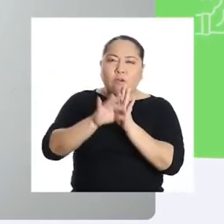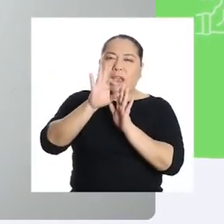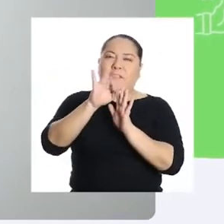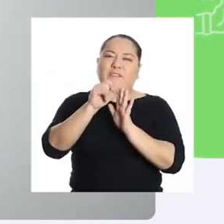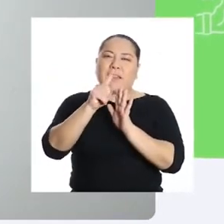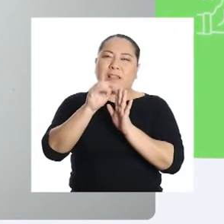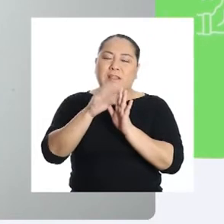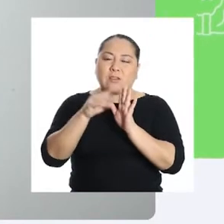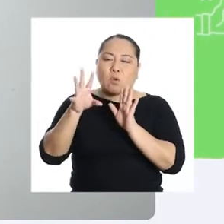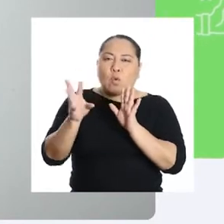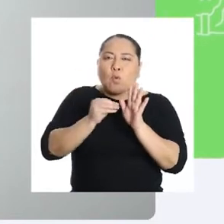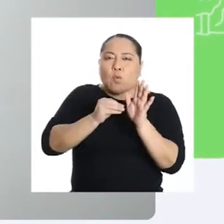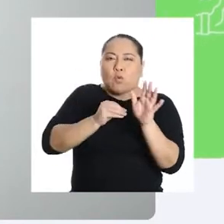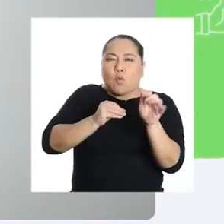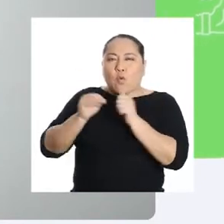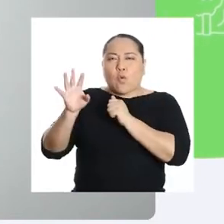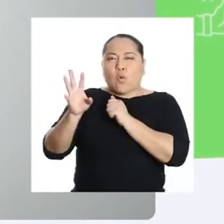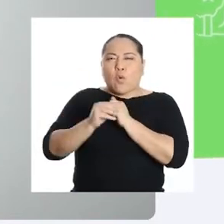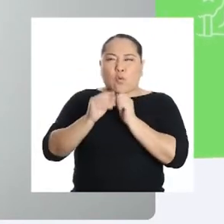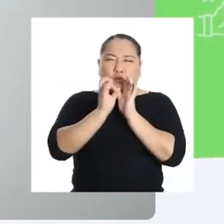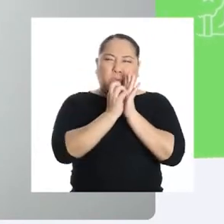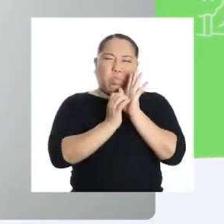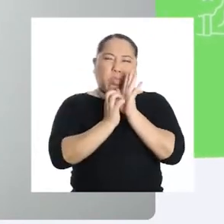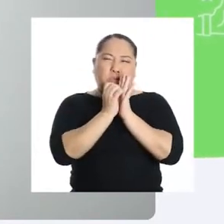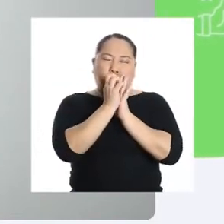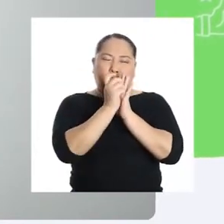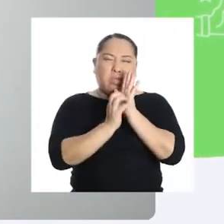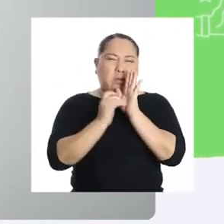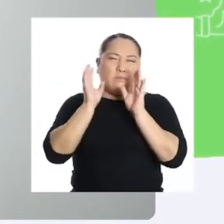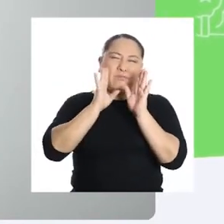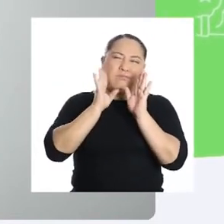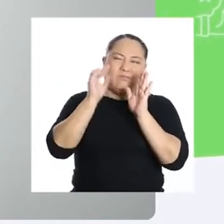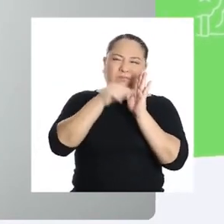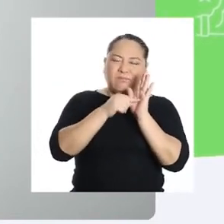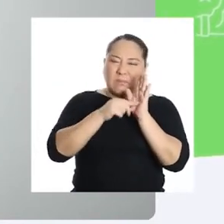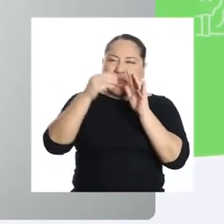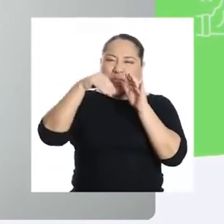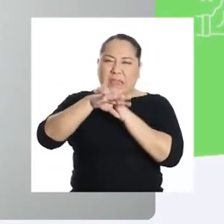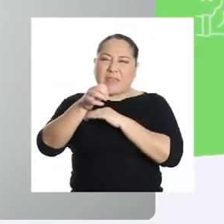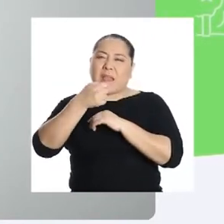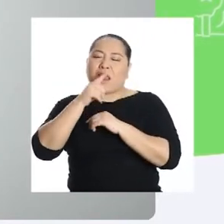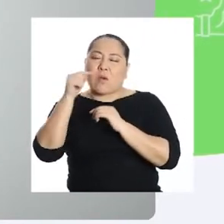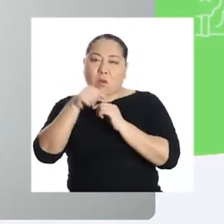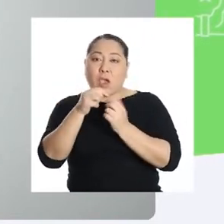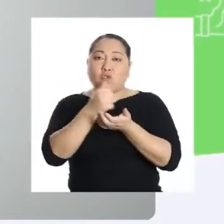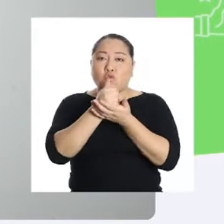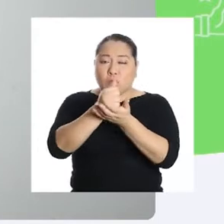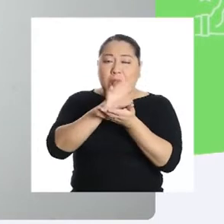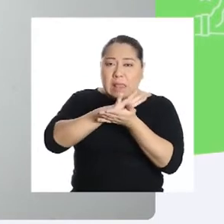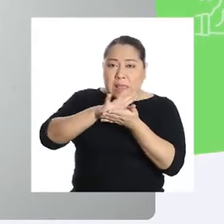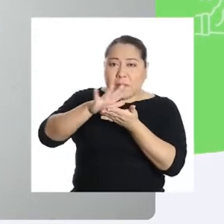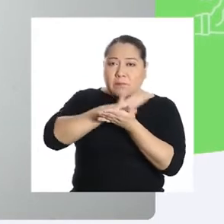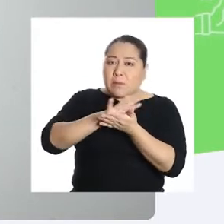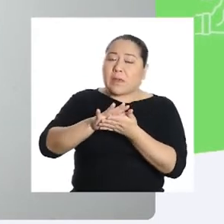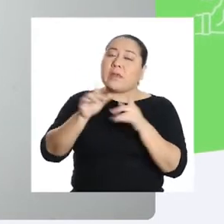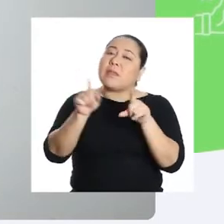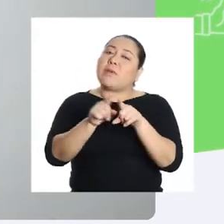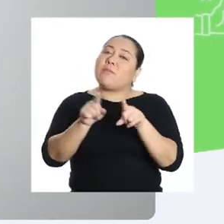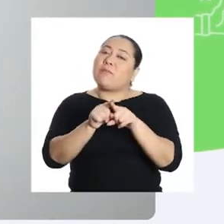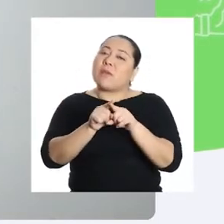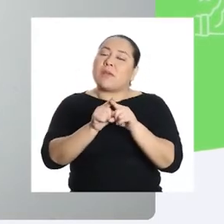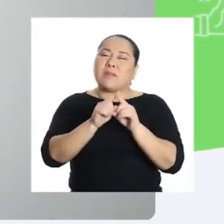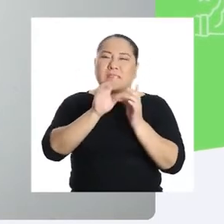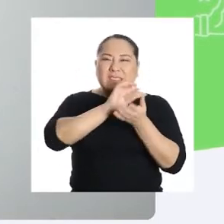absorción de bacterias, toxinas, ovos e impurezas contenidas en el agua. Además de